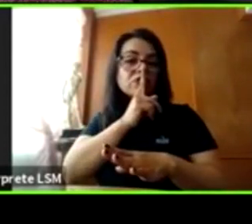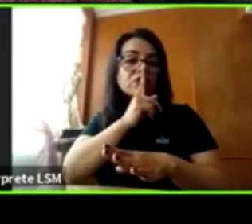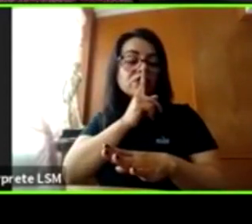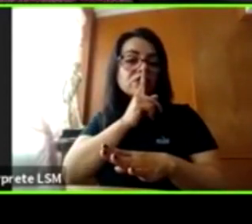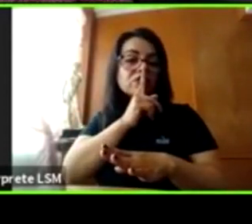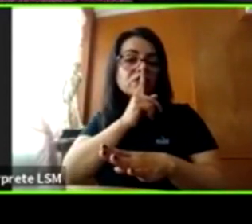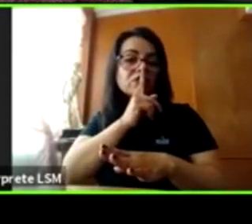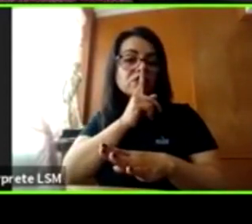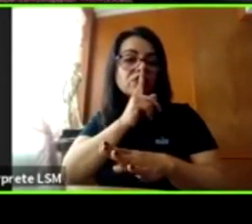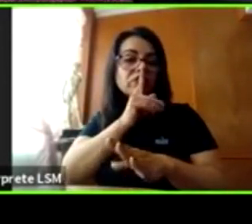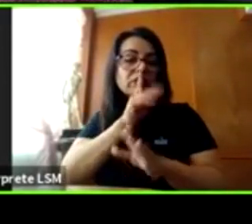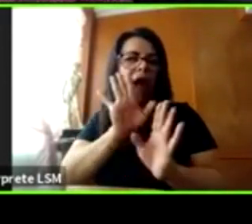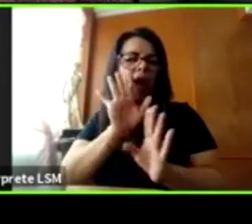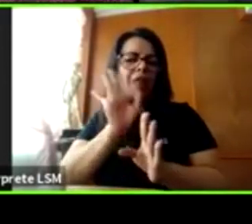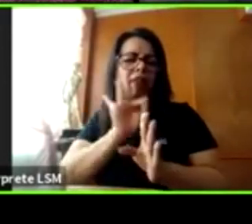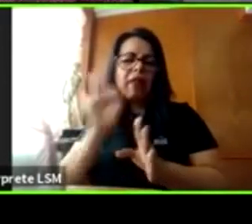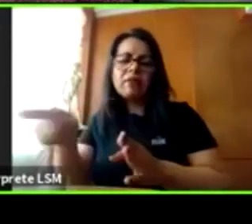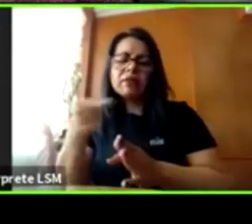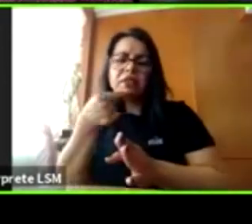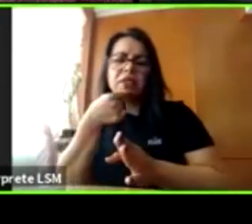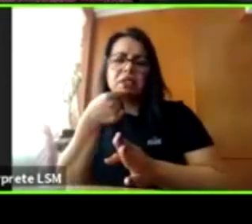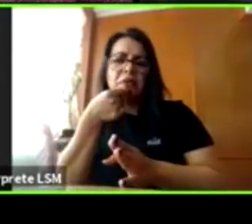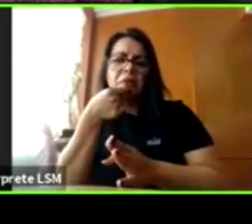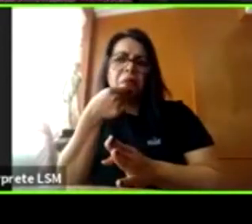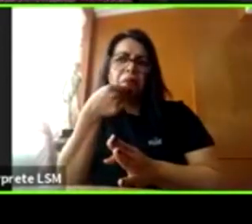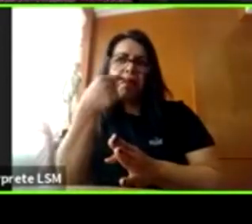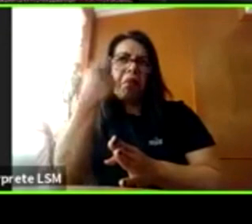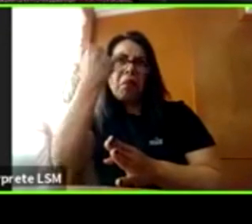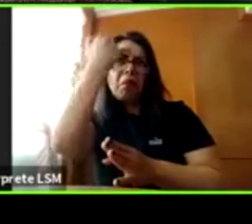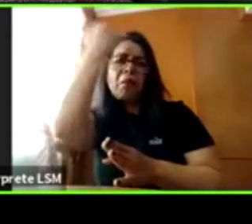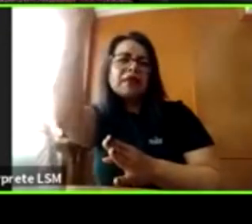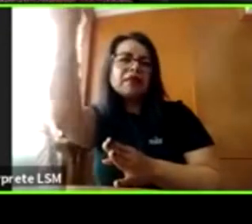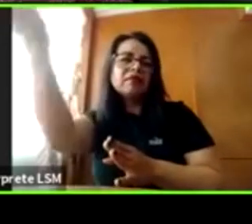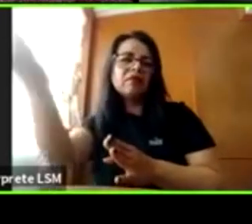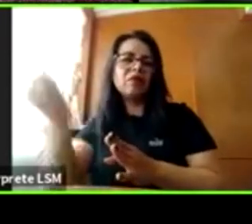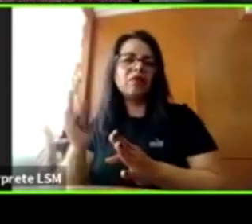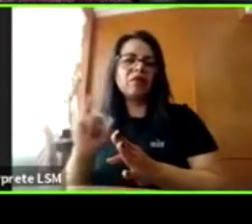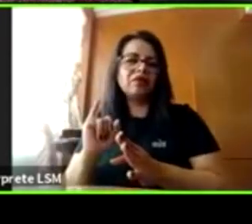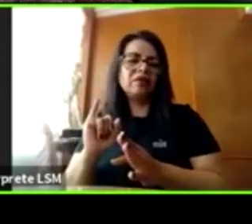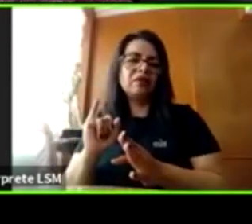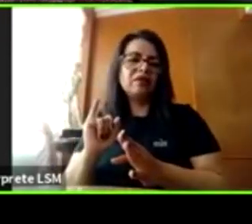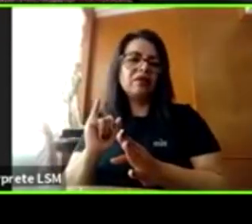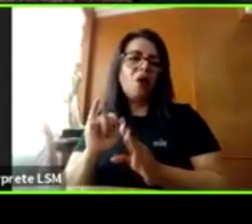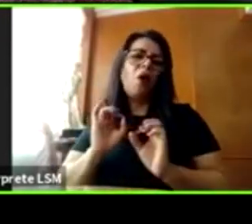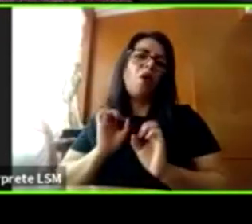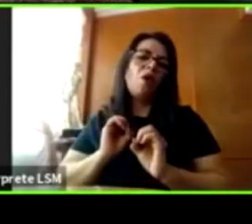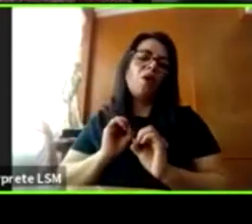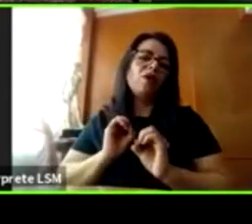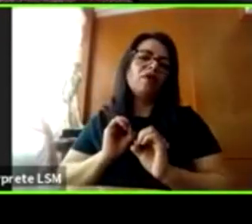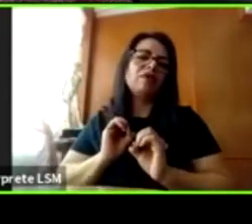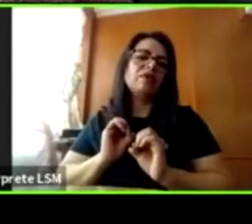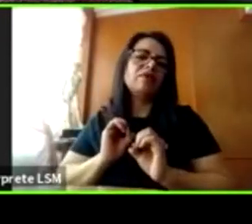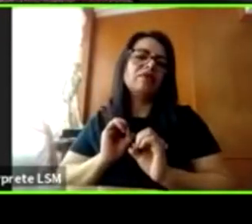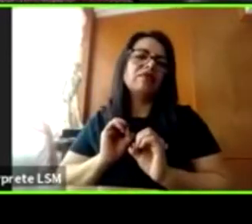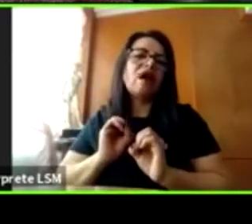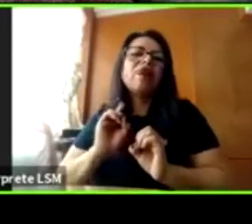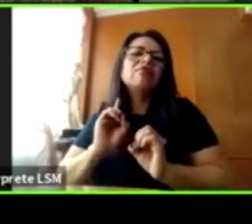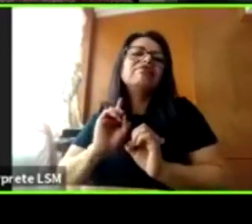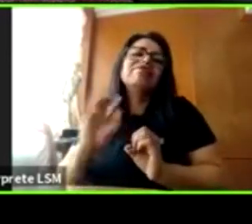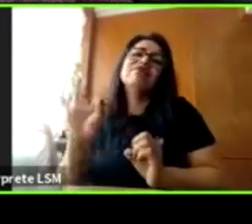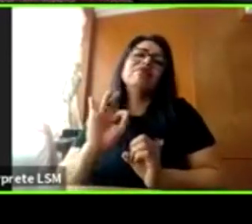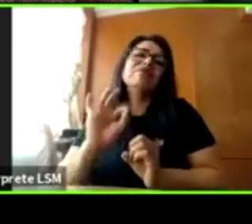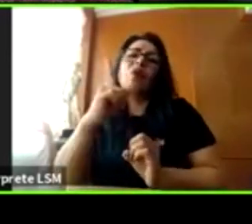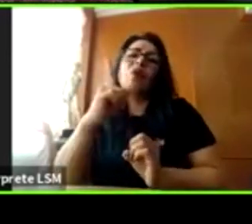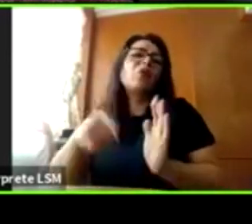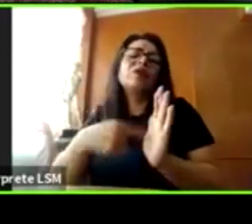seguramente se lo imaginó y eso no es posible, seguramente fue una vez y no